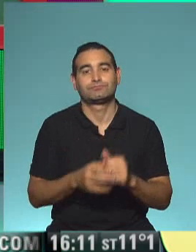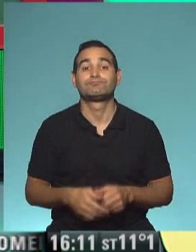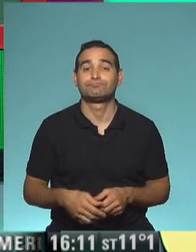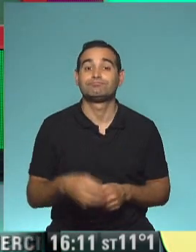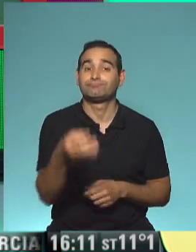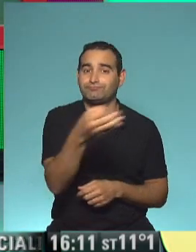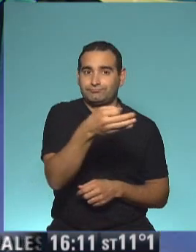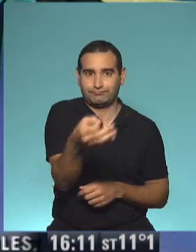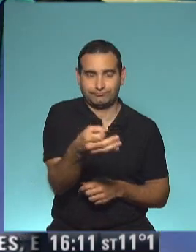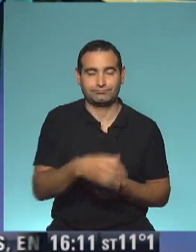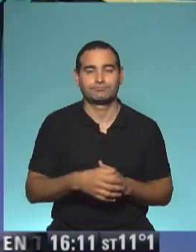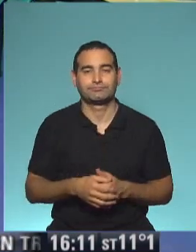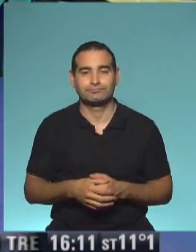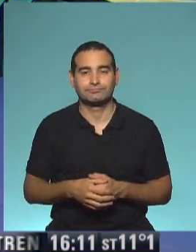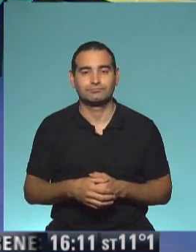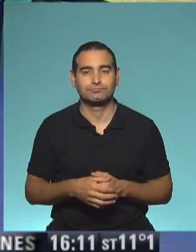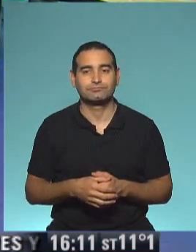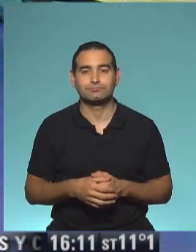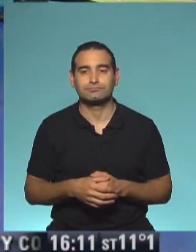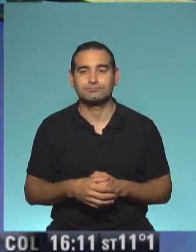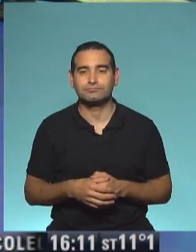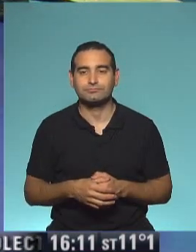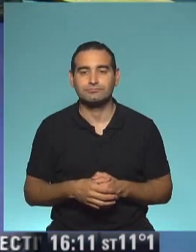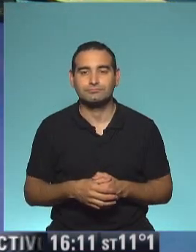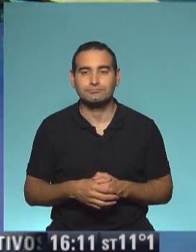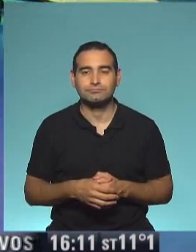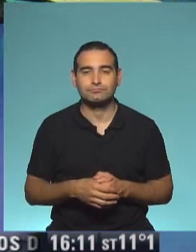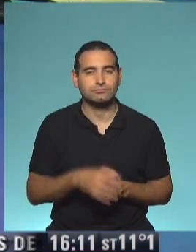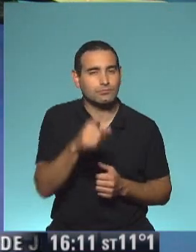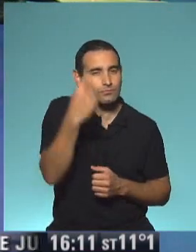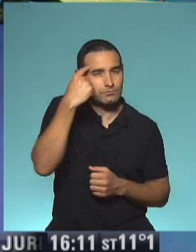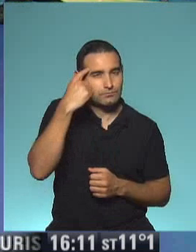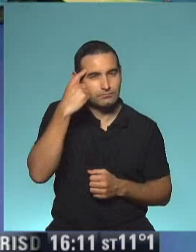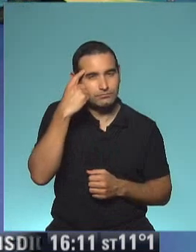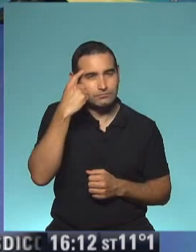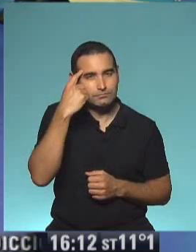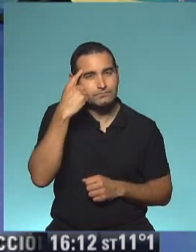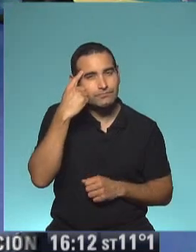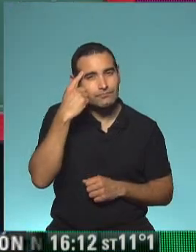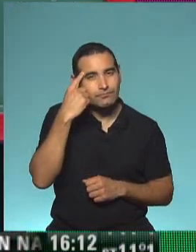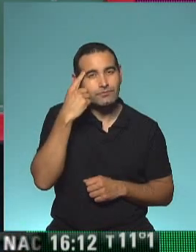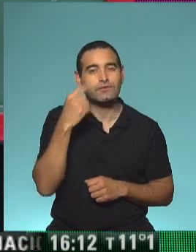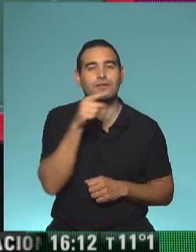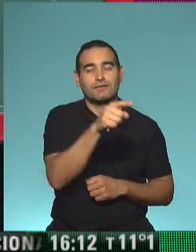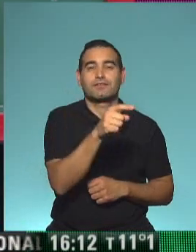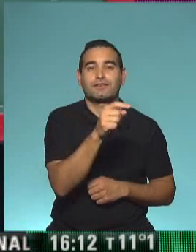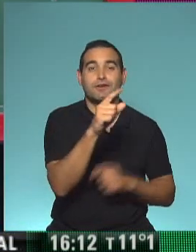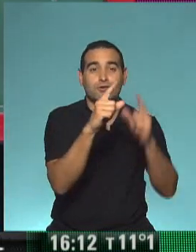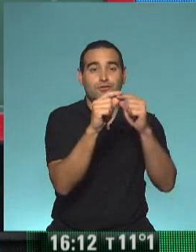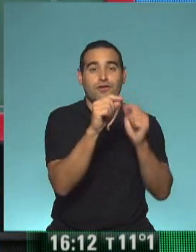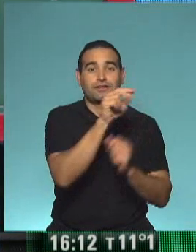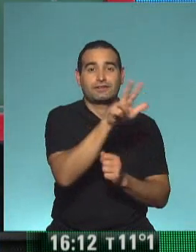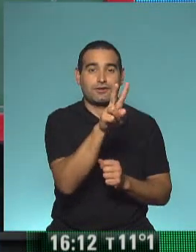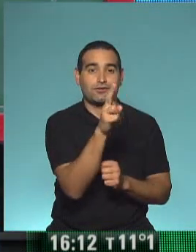Entonces, podemos pensar que vos pensaste en redondear. Sí.